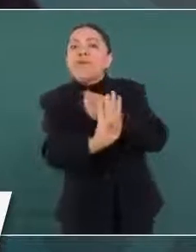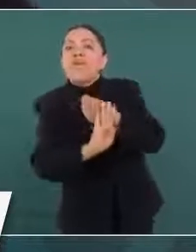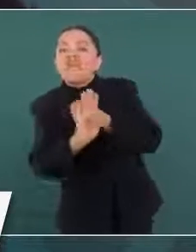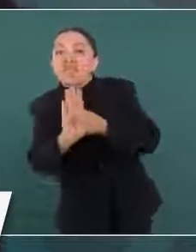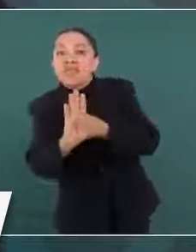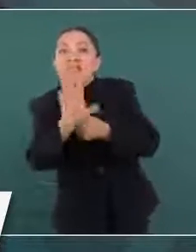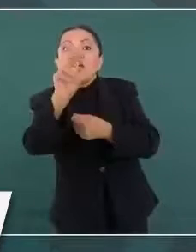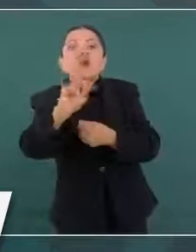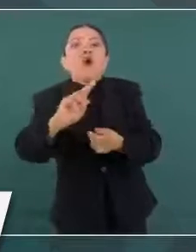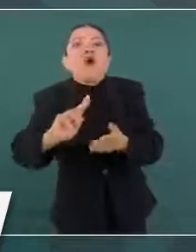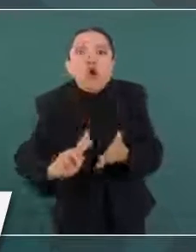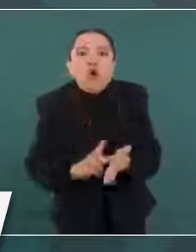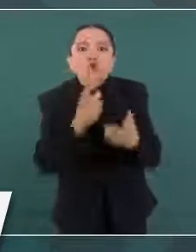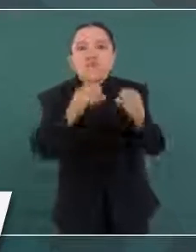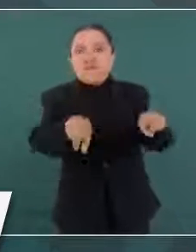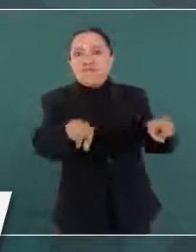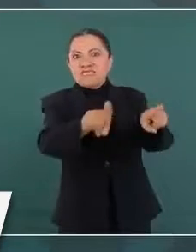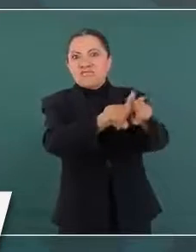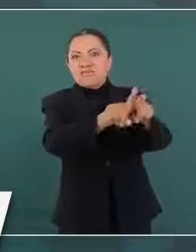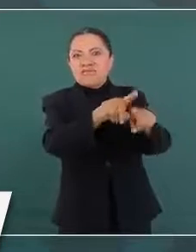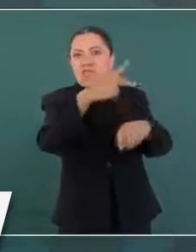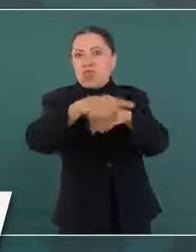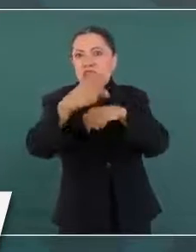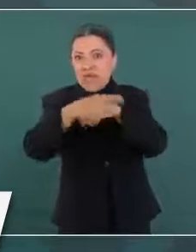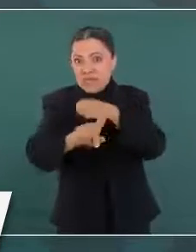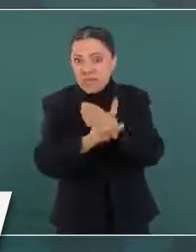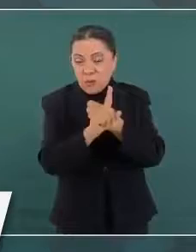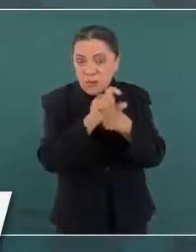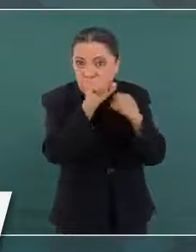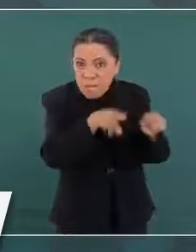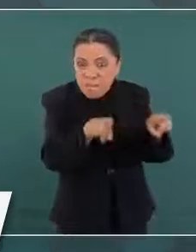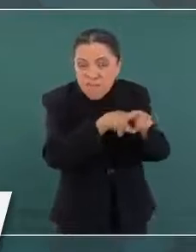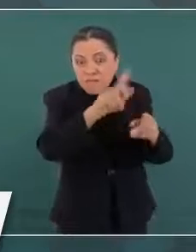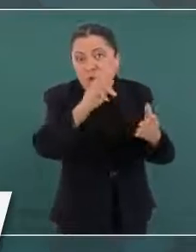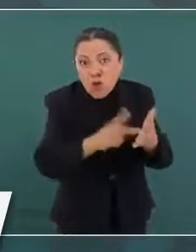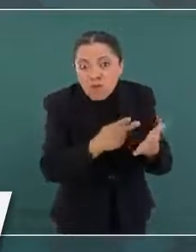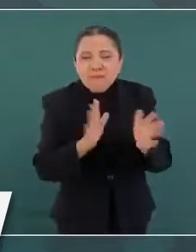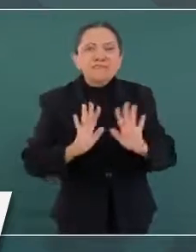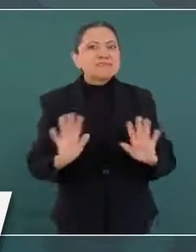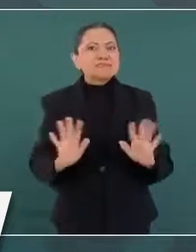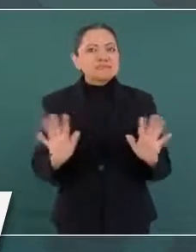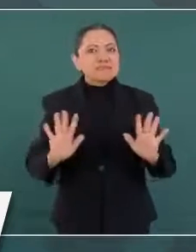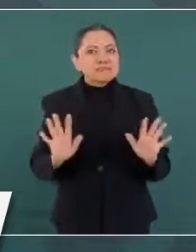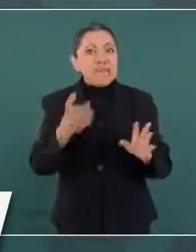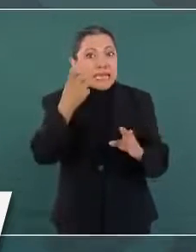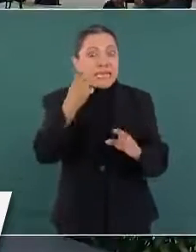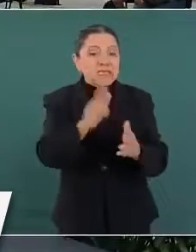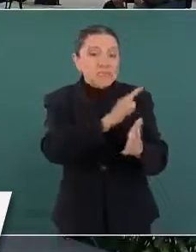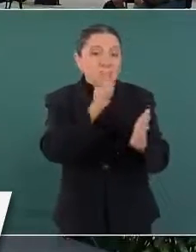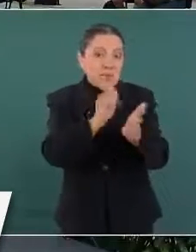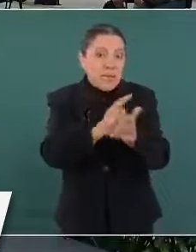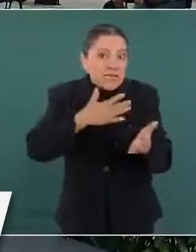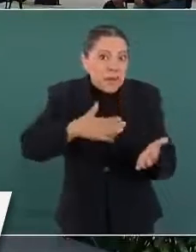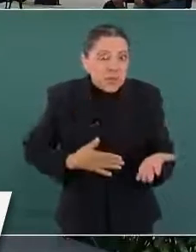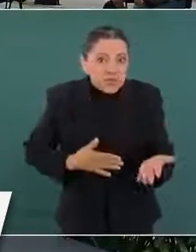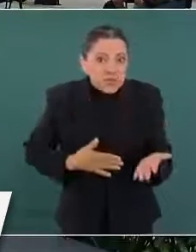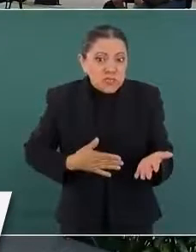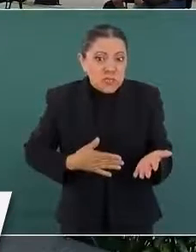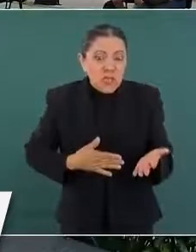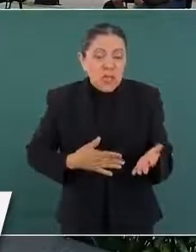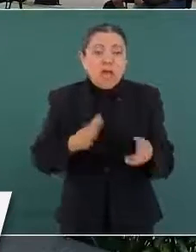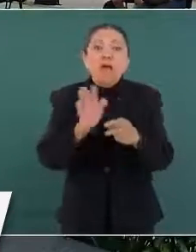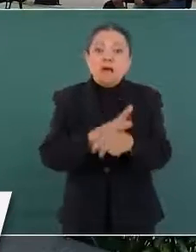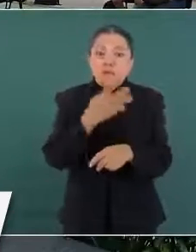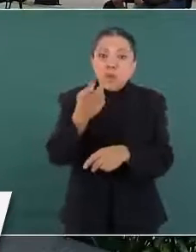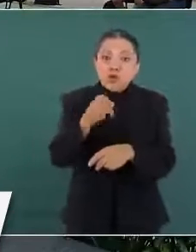no se repitan las cosas. ¿Va a ser una propuesta formal de eso? No, lo estoy planteando